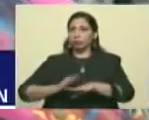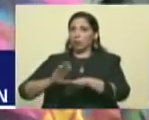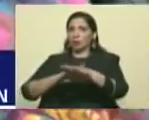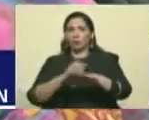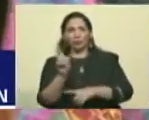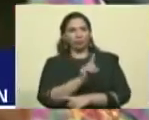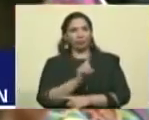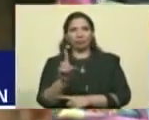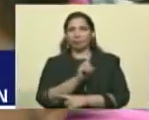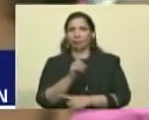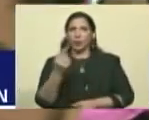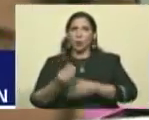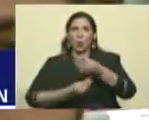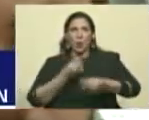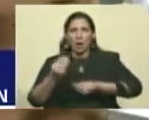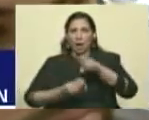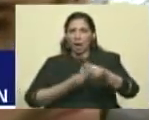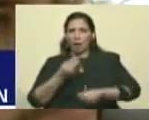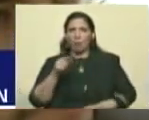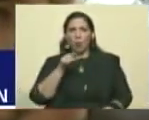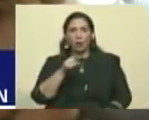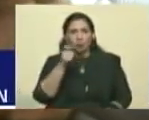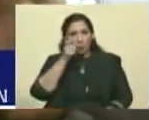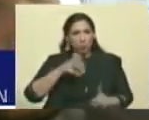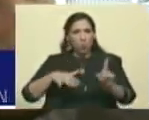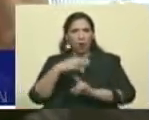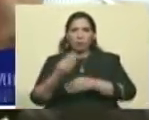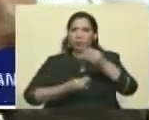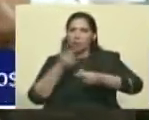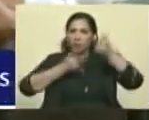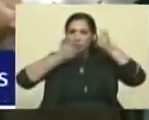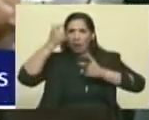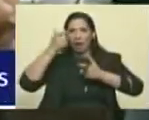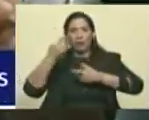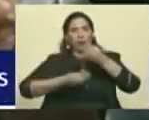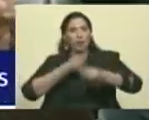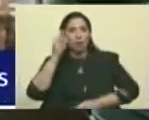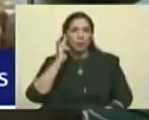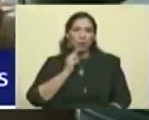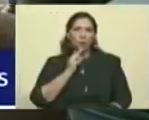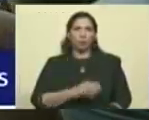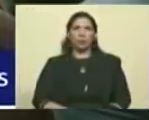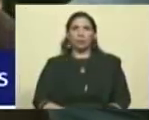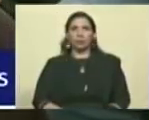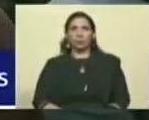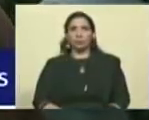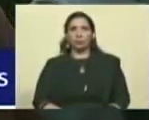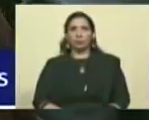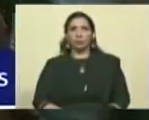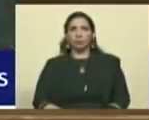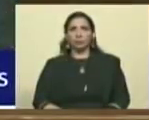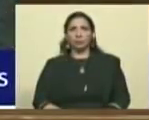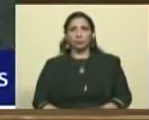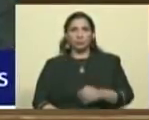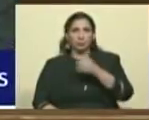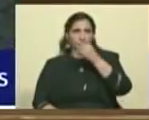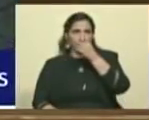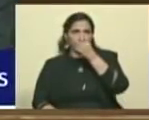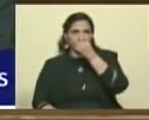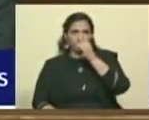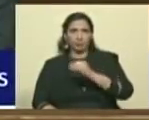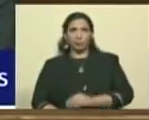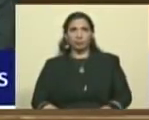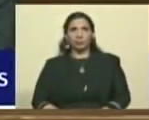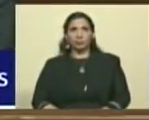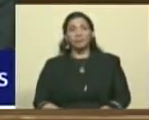no le hagamos eso al pueblo, ni le hagamos eso a Chávez, ni le hagamos eso a Bolívar. Sería empezar de nuevo, otra vez. En